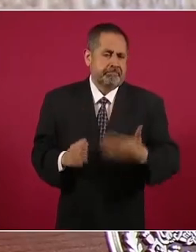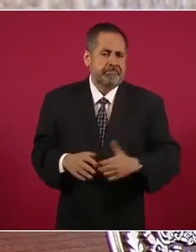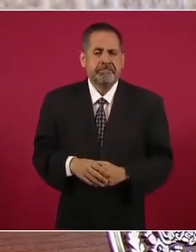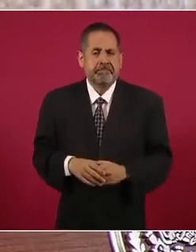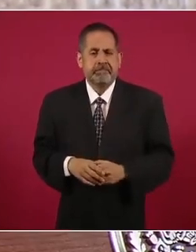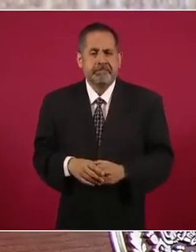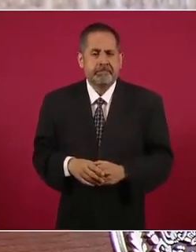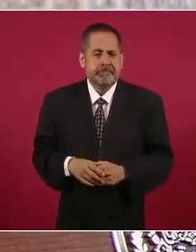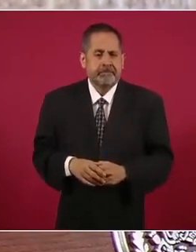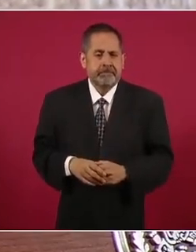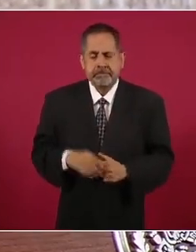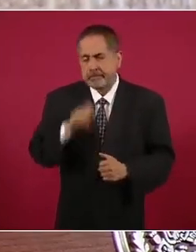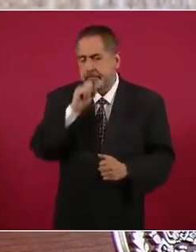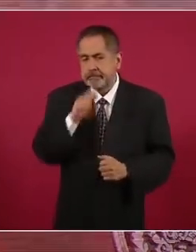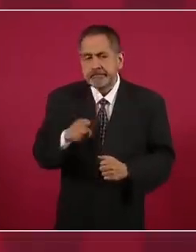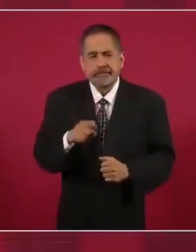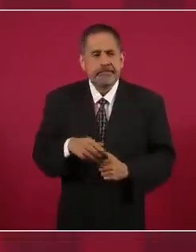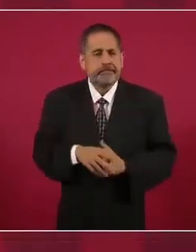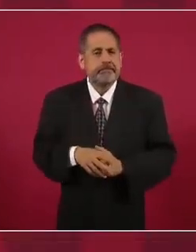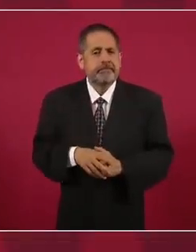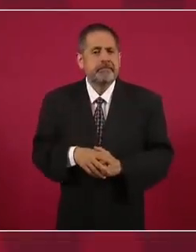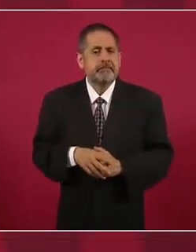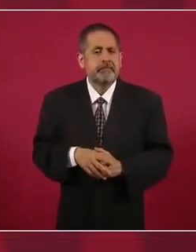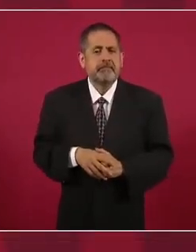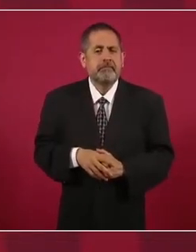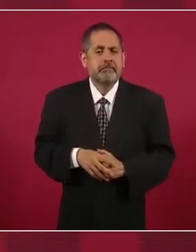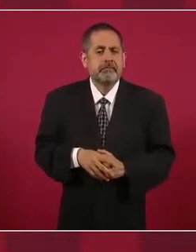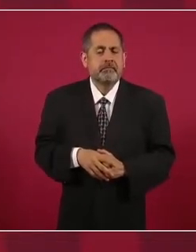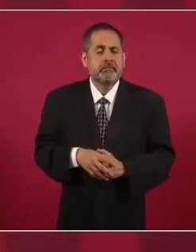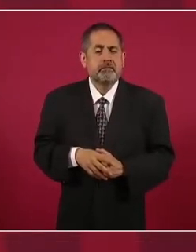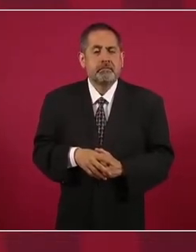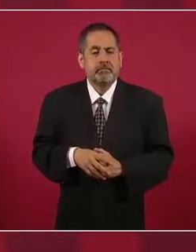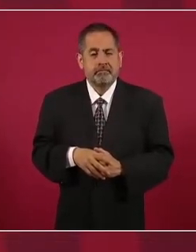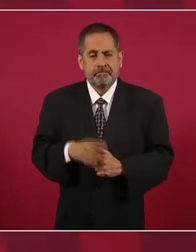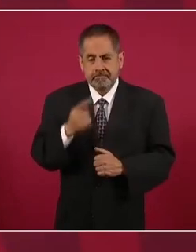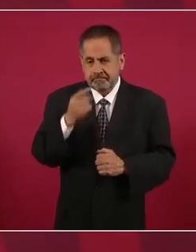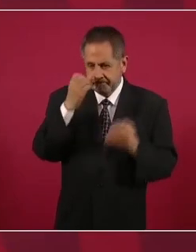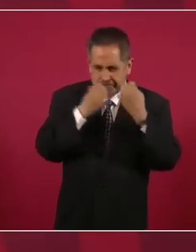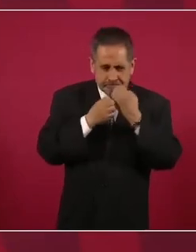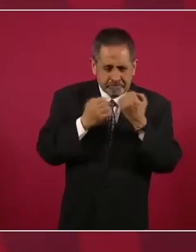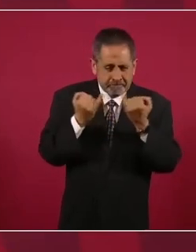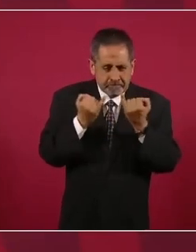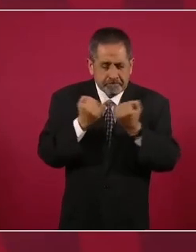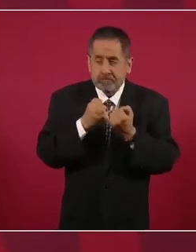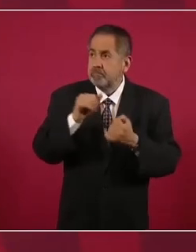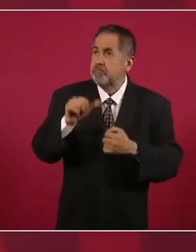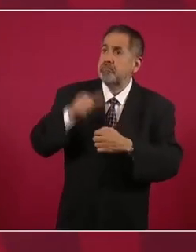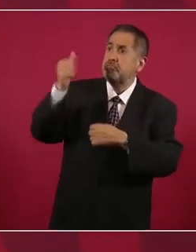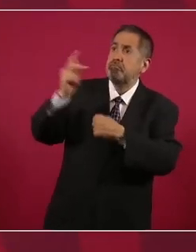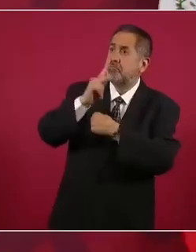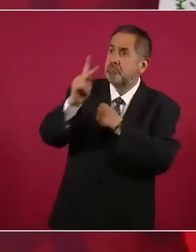que además se analice que así está en otros países,